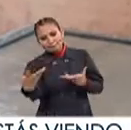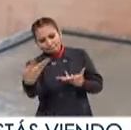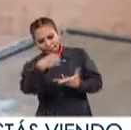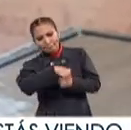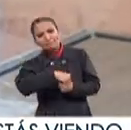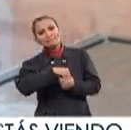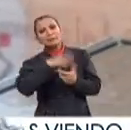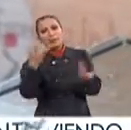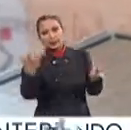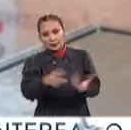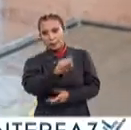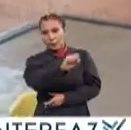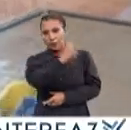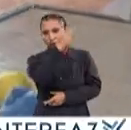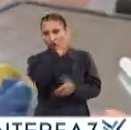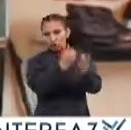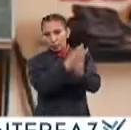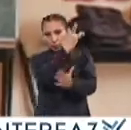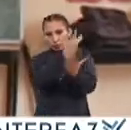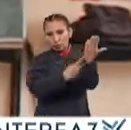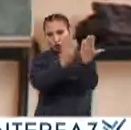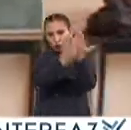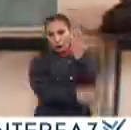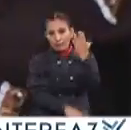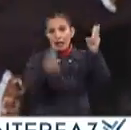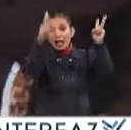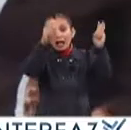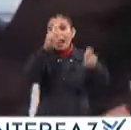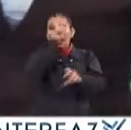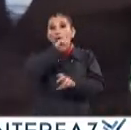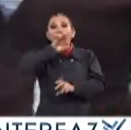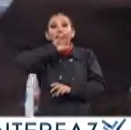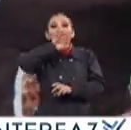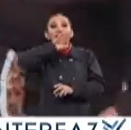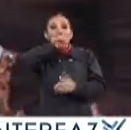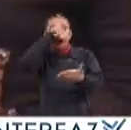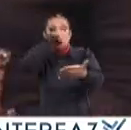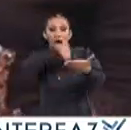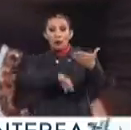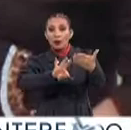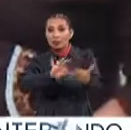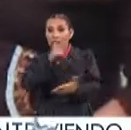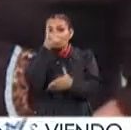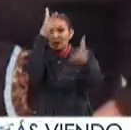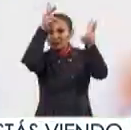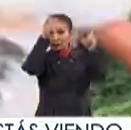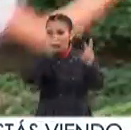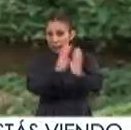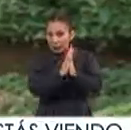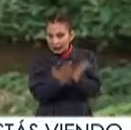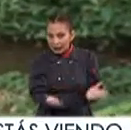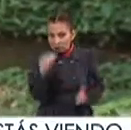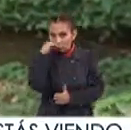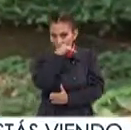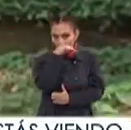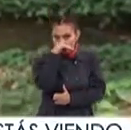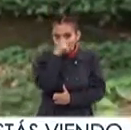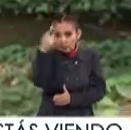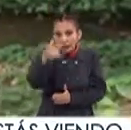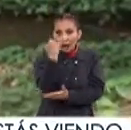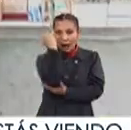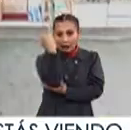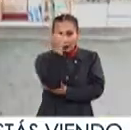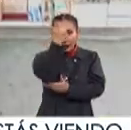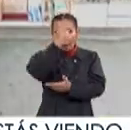inclusión Se crearon 22 nuevos programas de la asignatura de lengua materna 46 títulos de libros de texto gratuitos Para